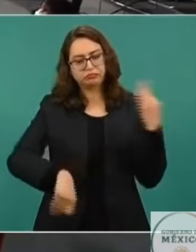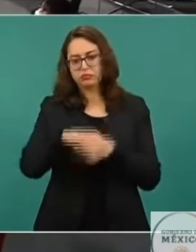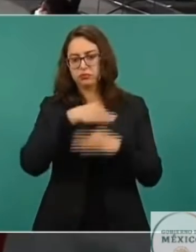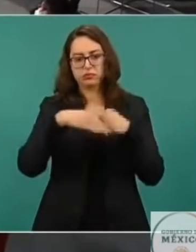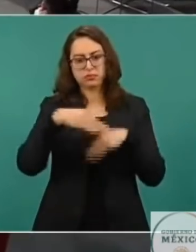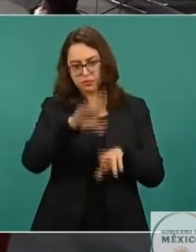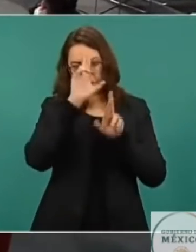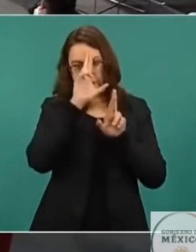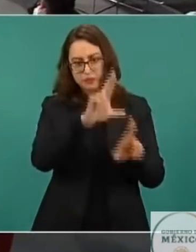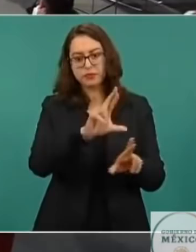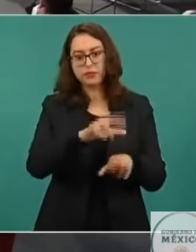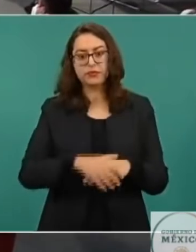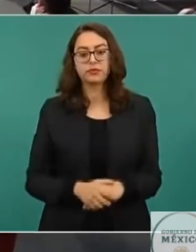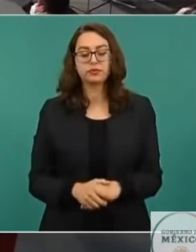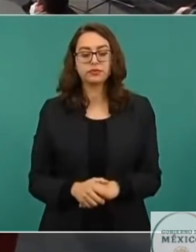También